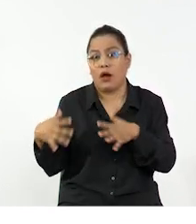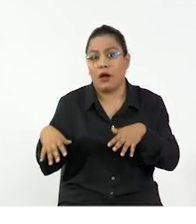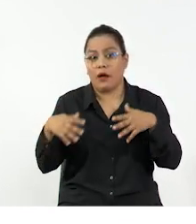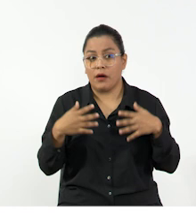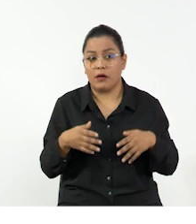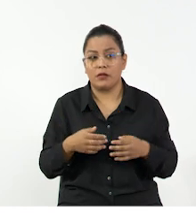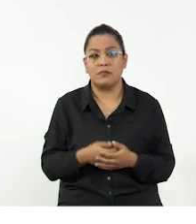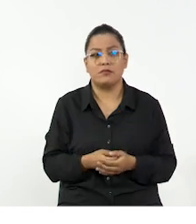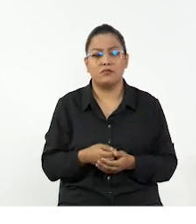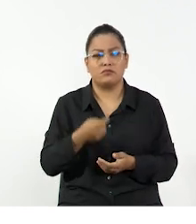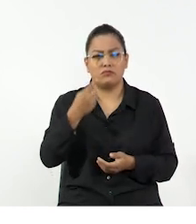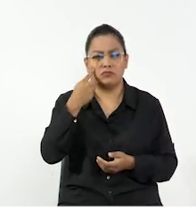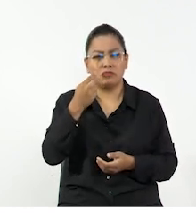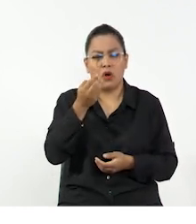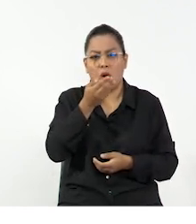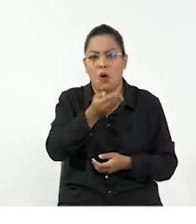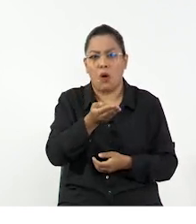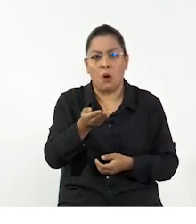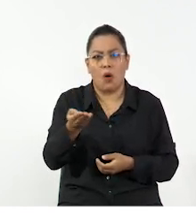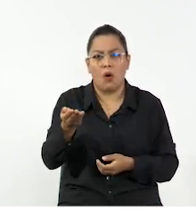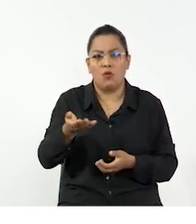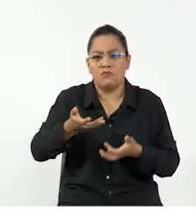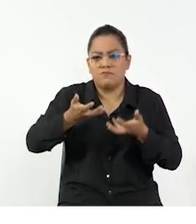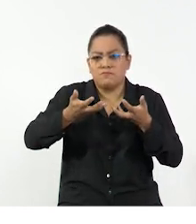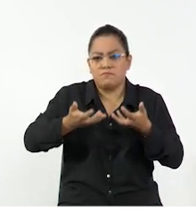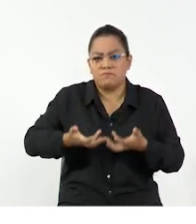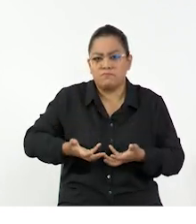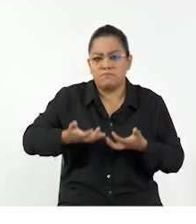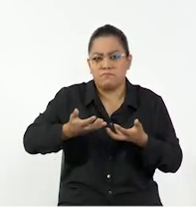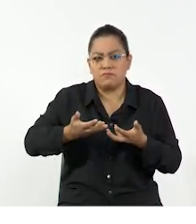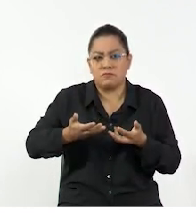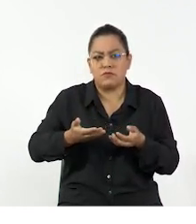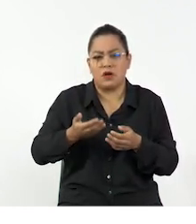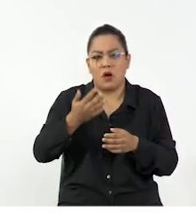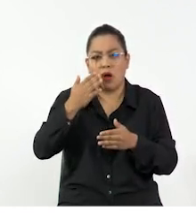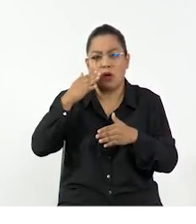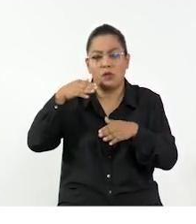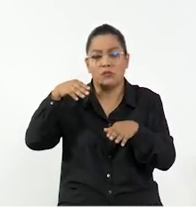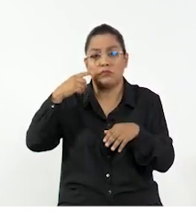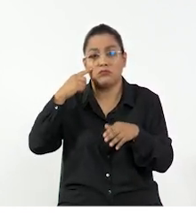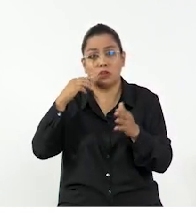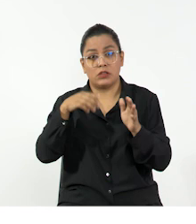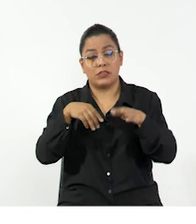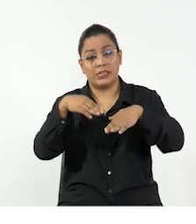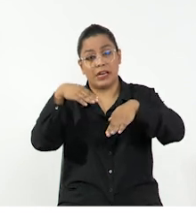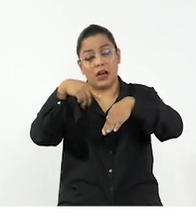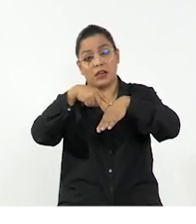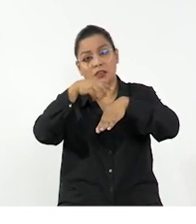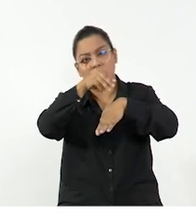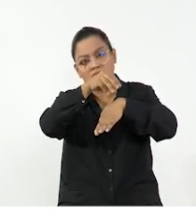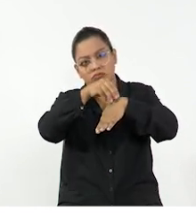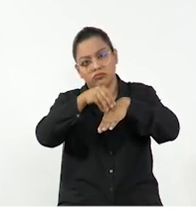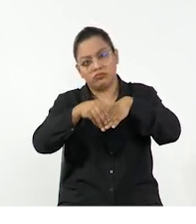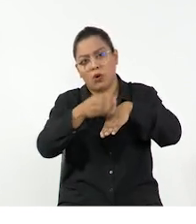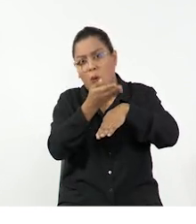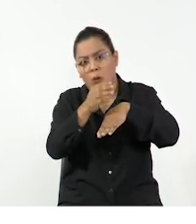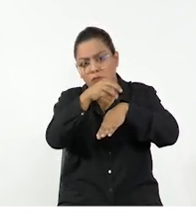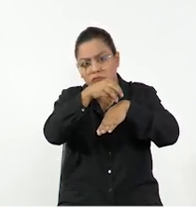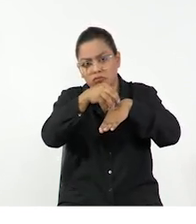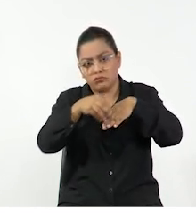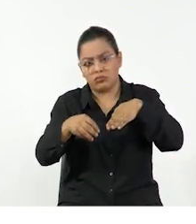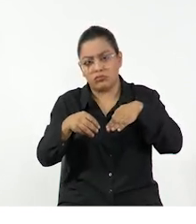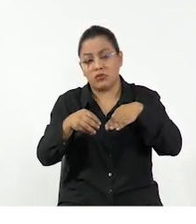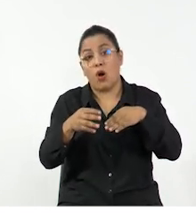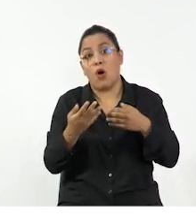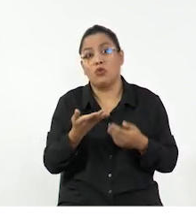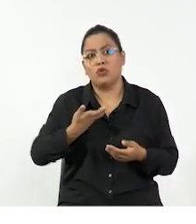Todos hemos deslizado algún objeto pesado a través de un plano inclinado. Todos hemos